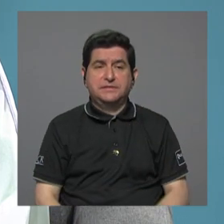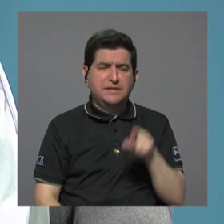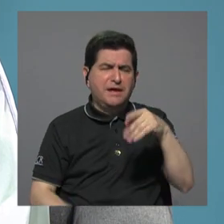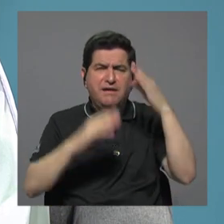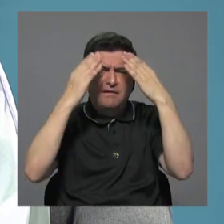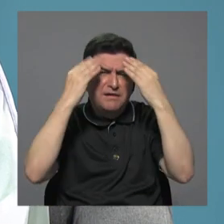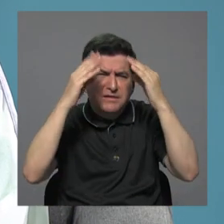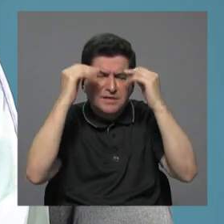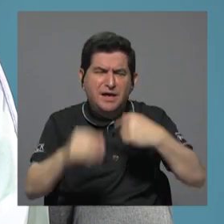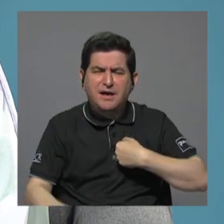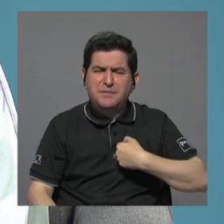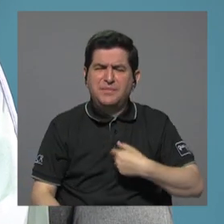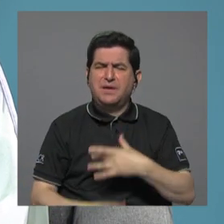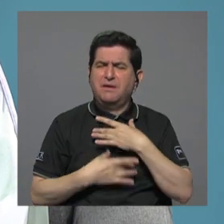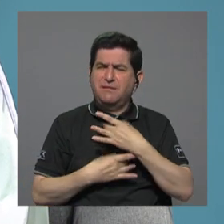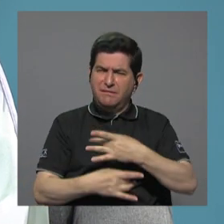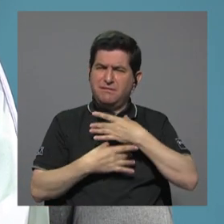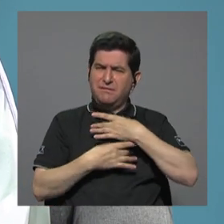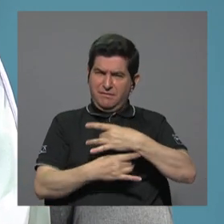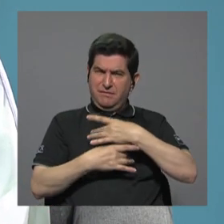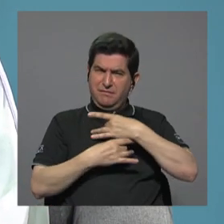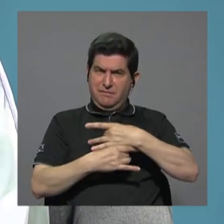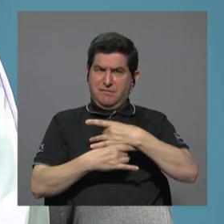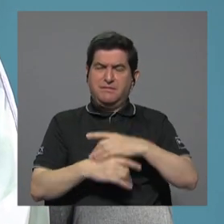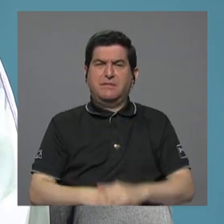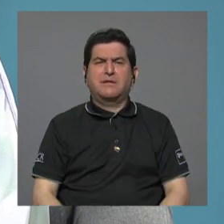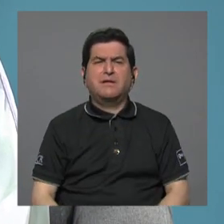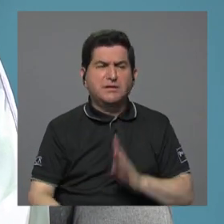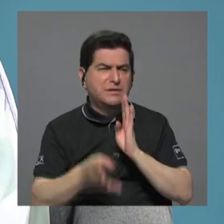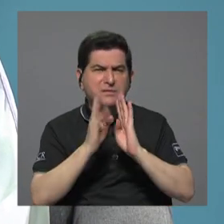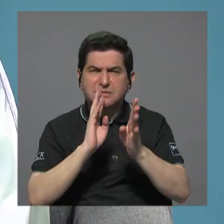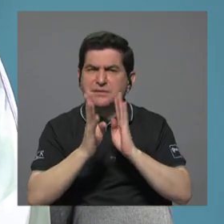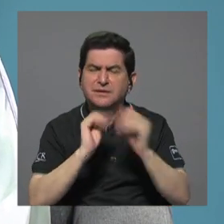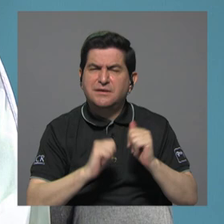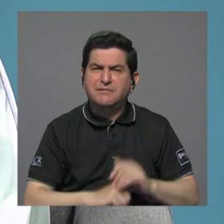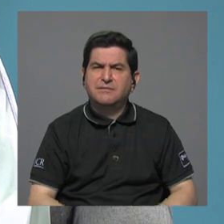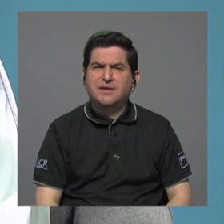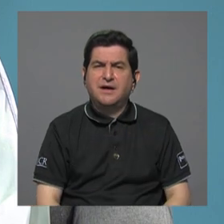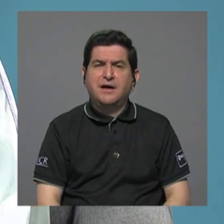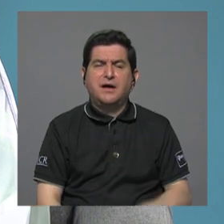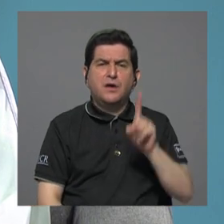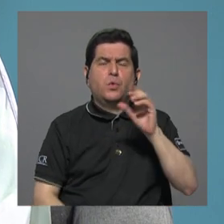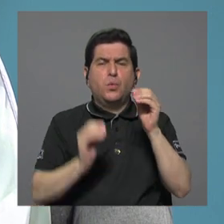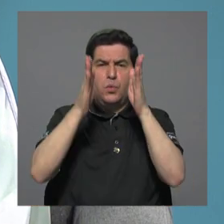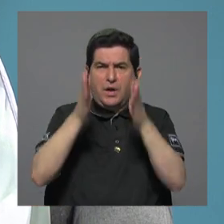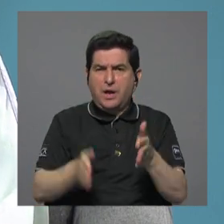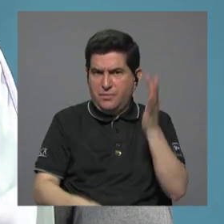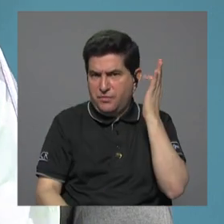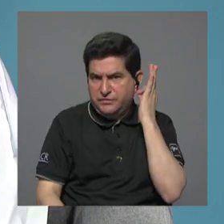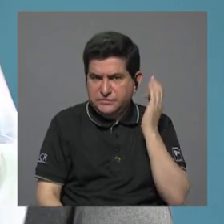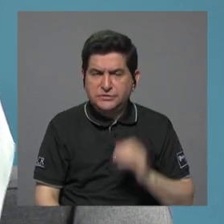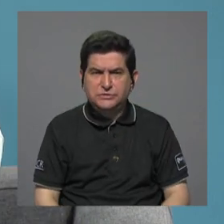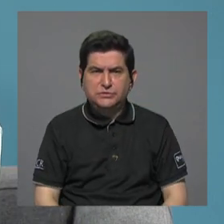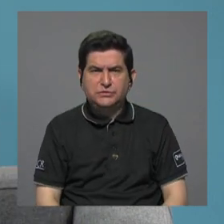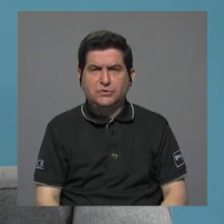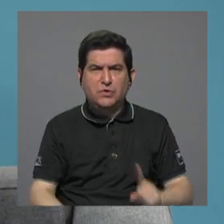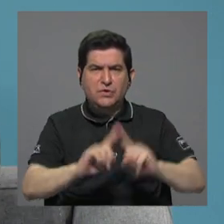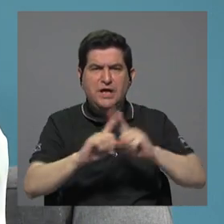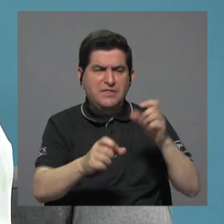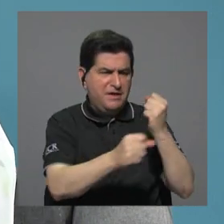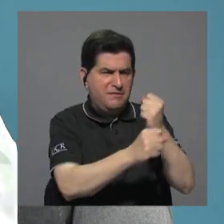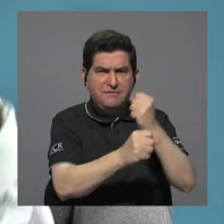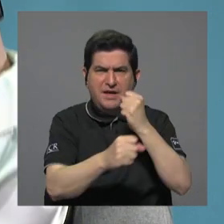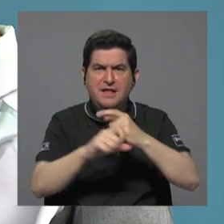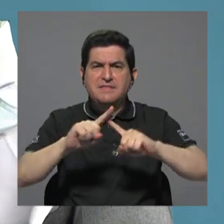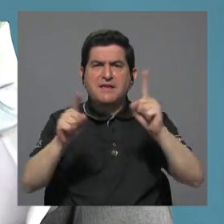reportaje a mí me llamó muchísimo la atención, que se habla que una maestra que tiene varios empleos